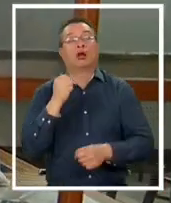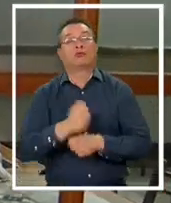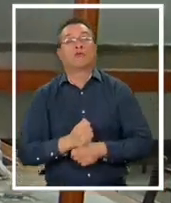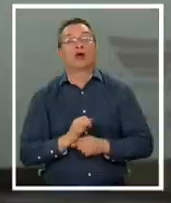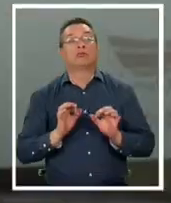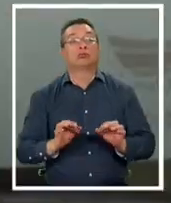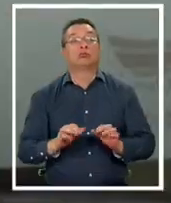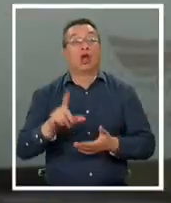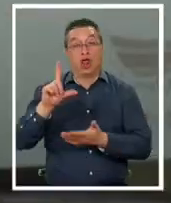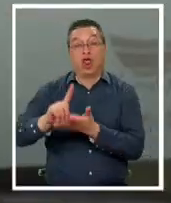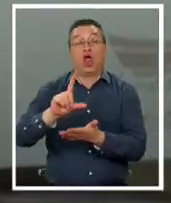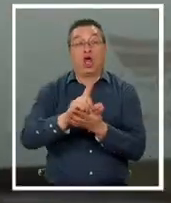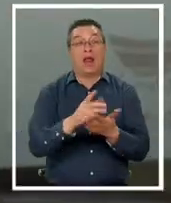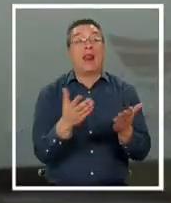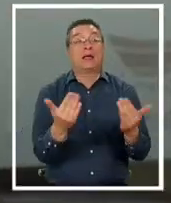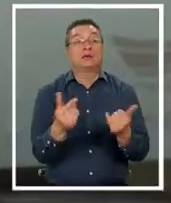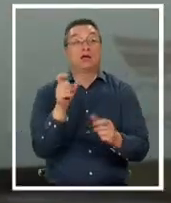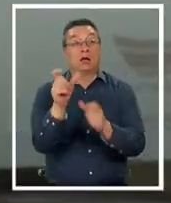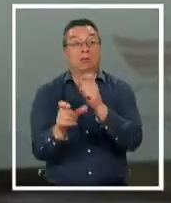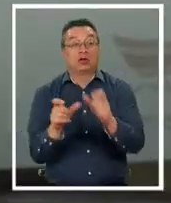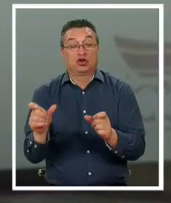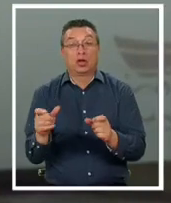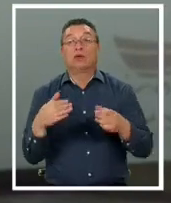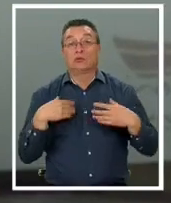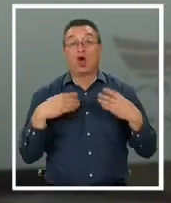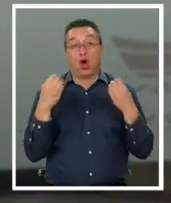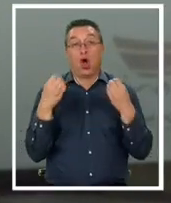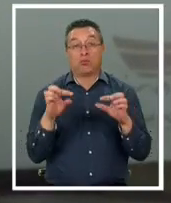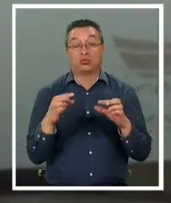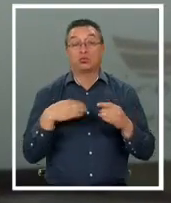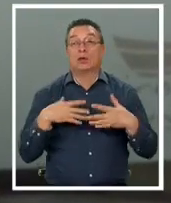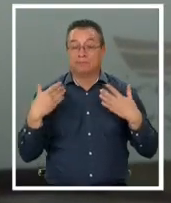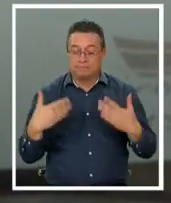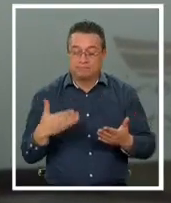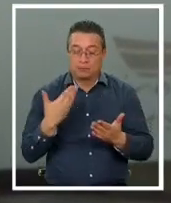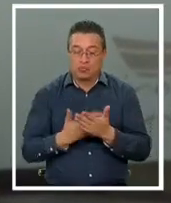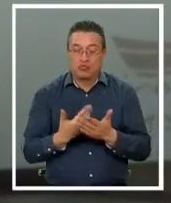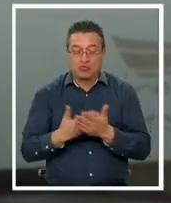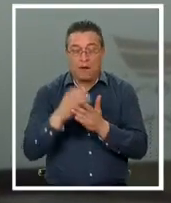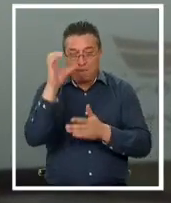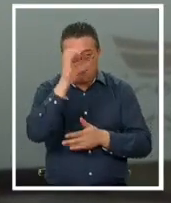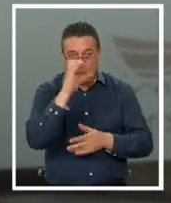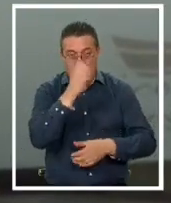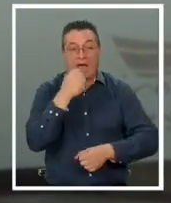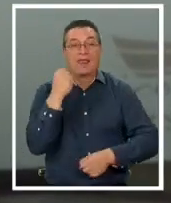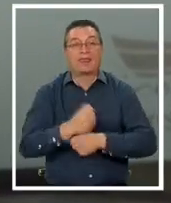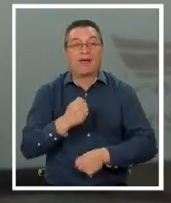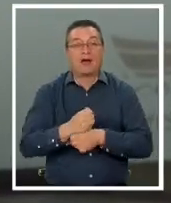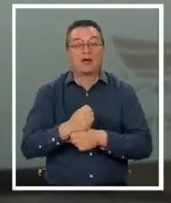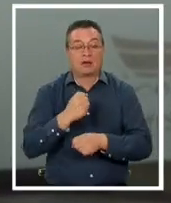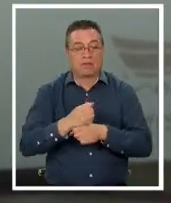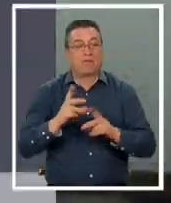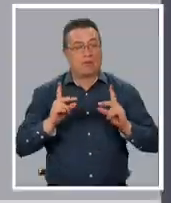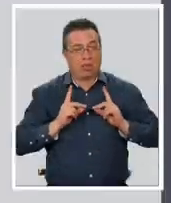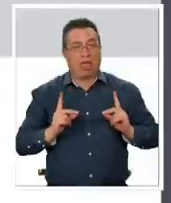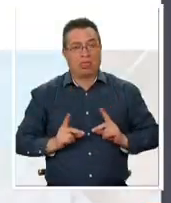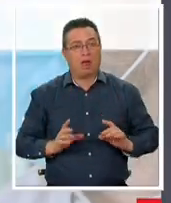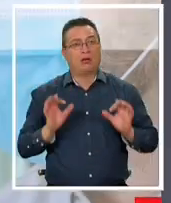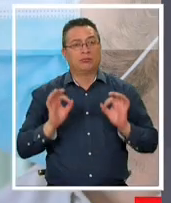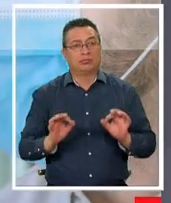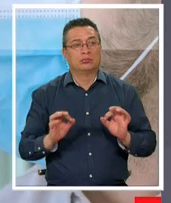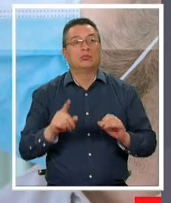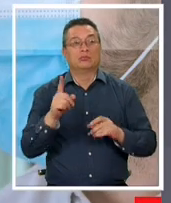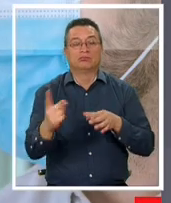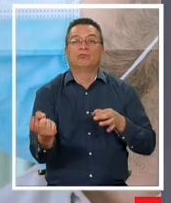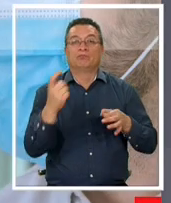locales que están necesitando personal, así que yo creo que la oportunidad es que salgan a buscar trabajo, porque el trabajo dignifica. Mari